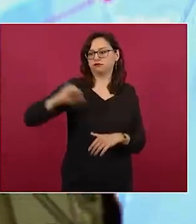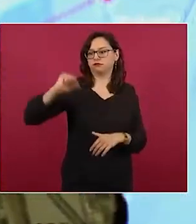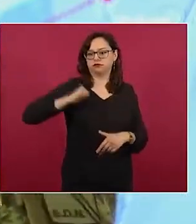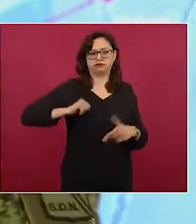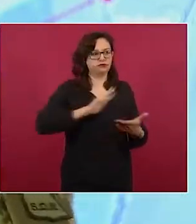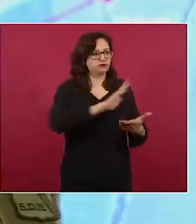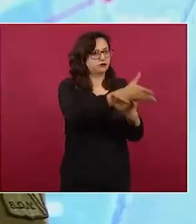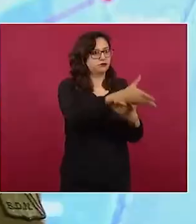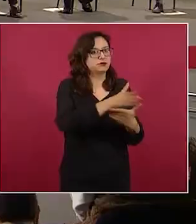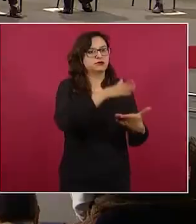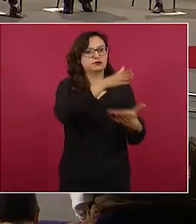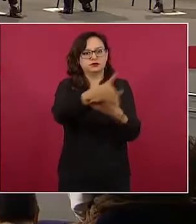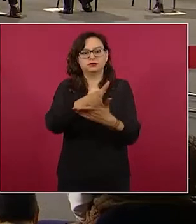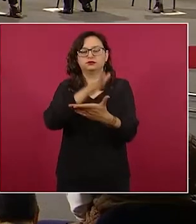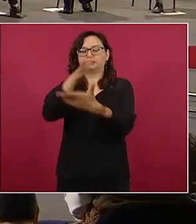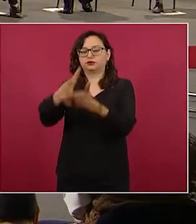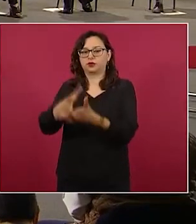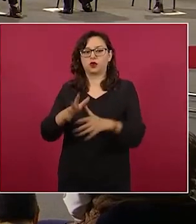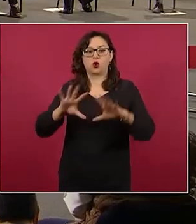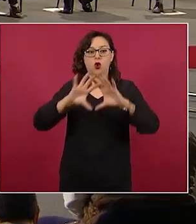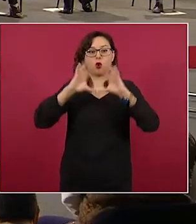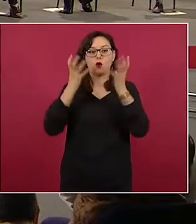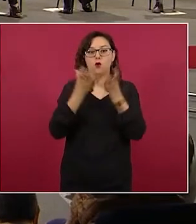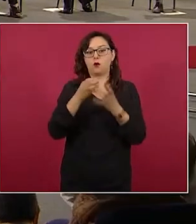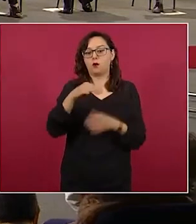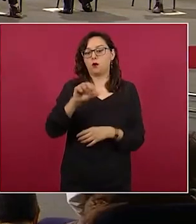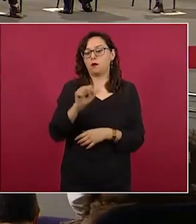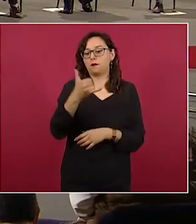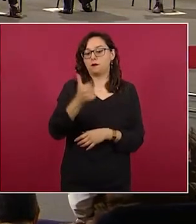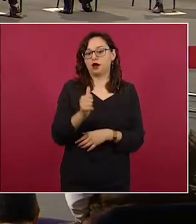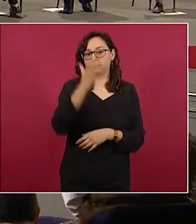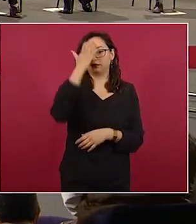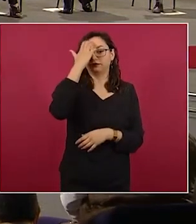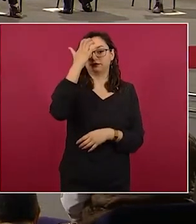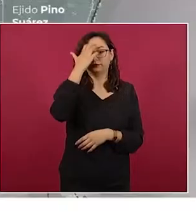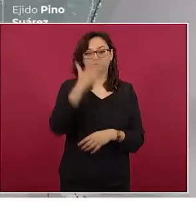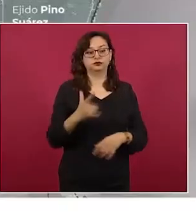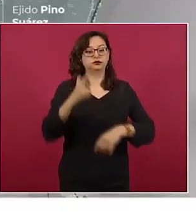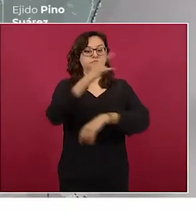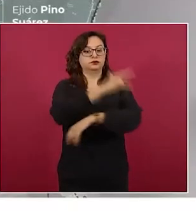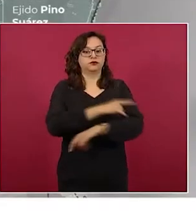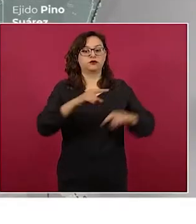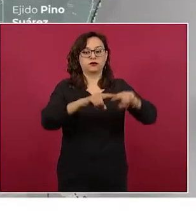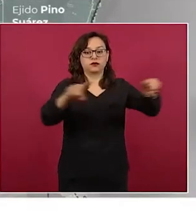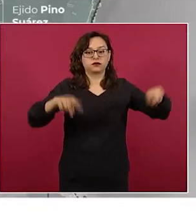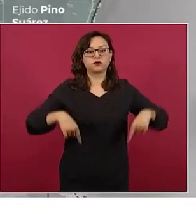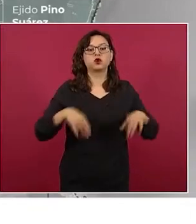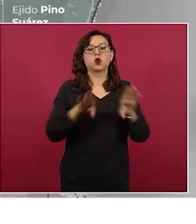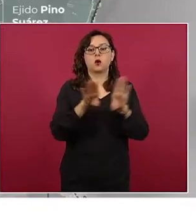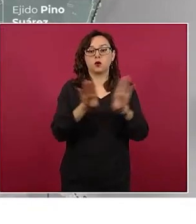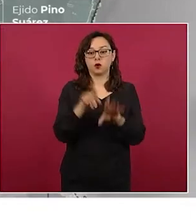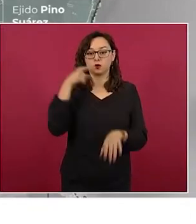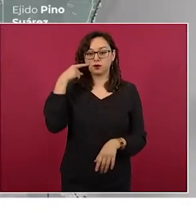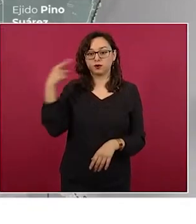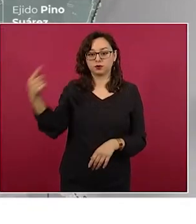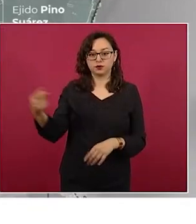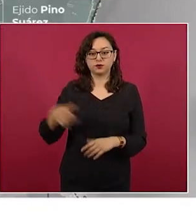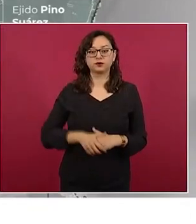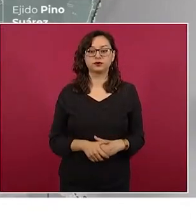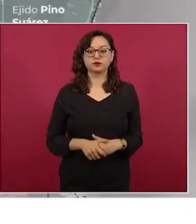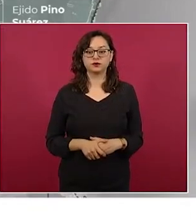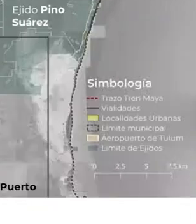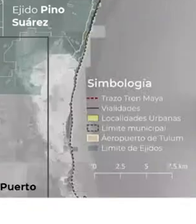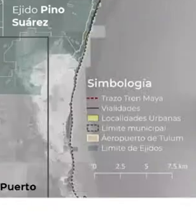Este complejo aeroportuario está ubicado en un terreno de mil 200 hectáreas, dos por seis kilómetros,